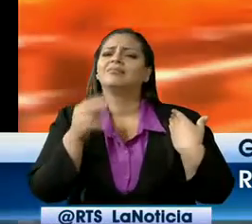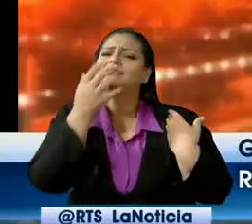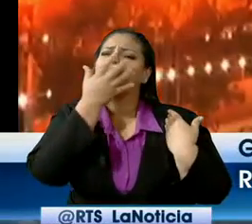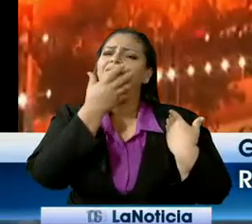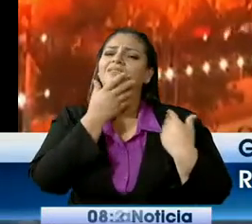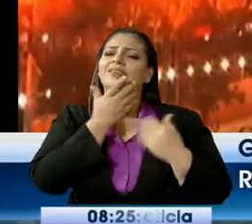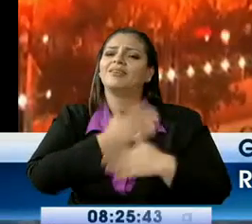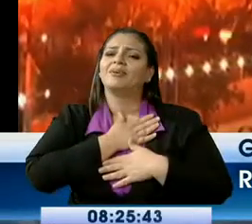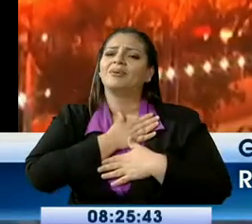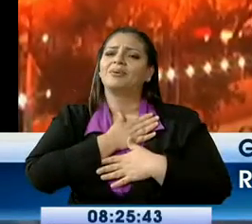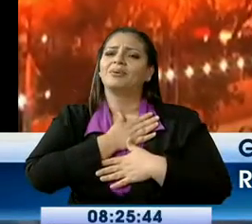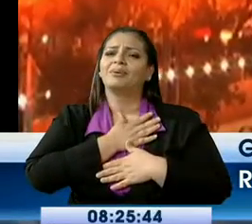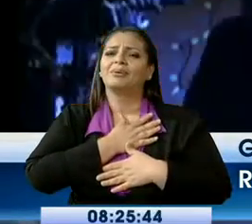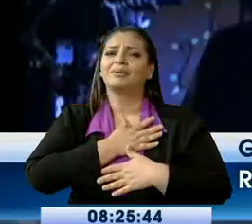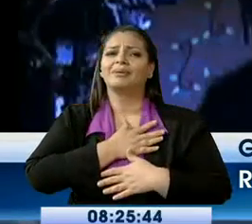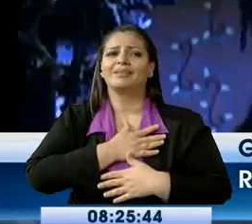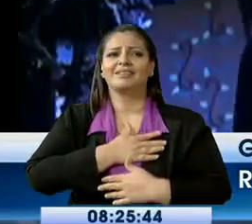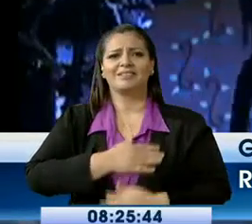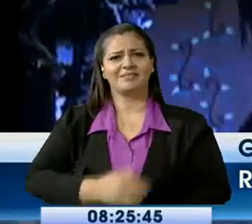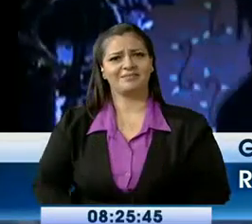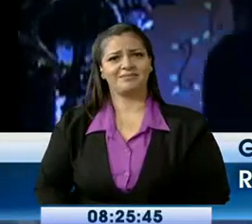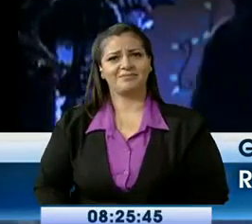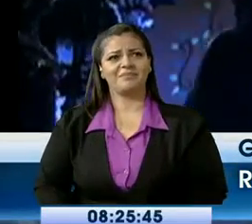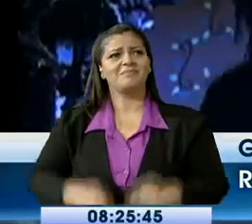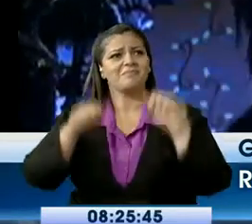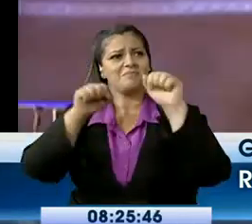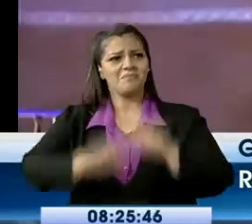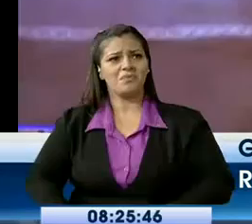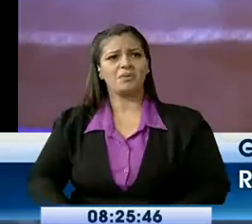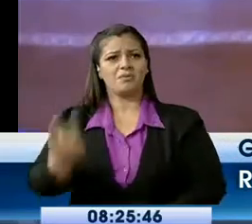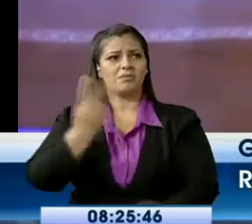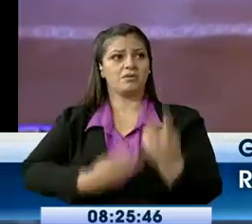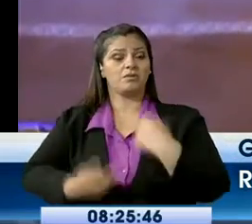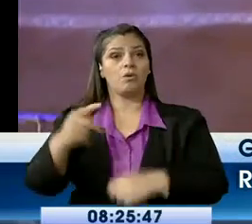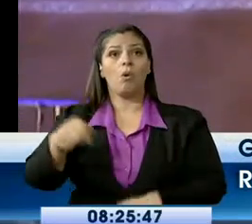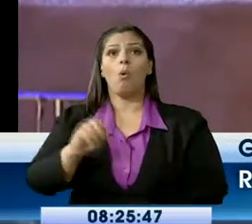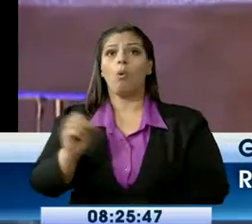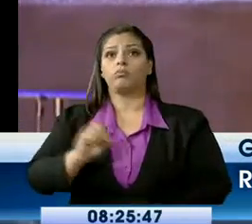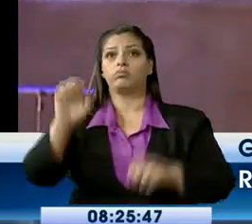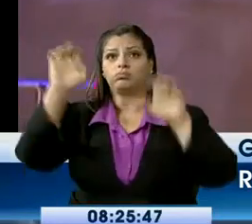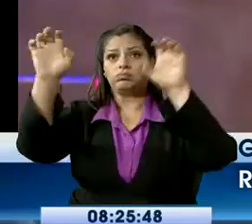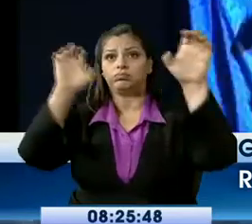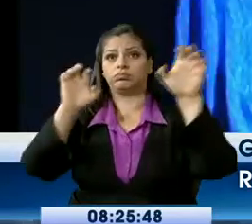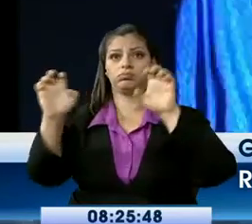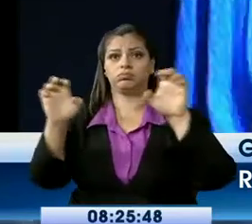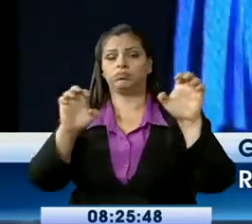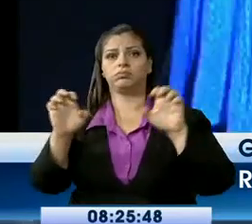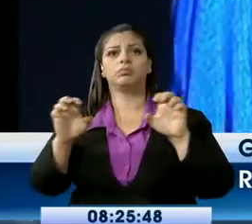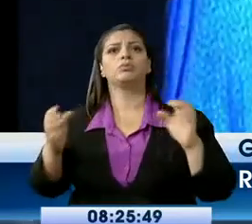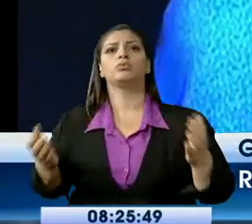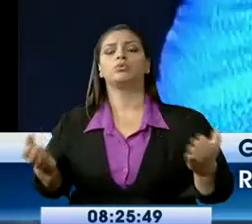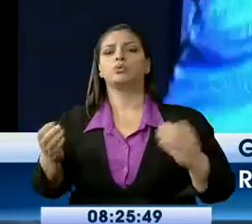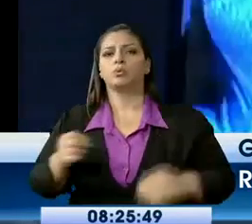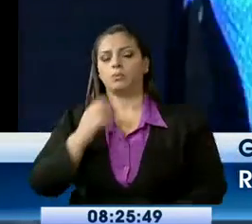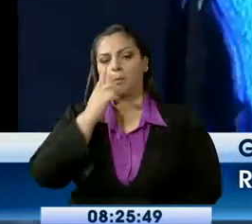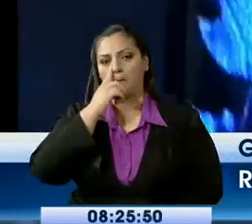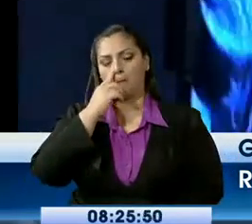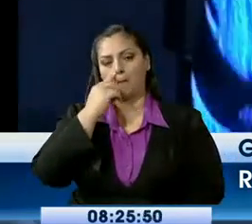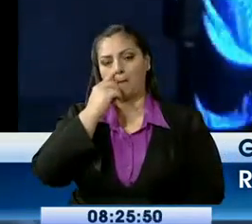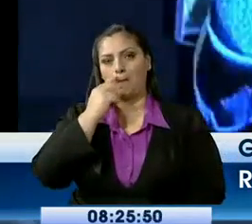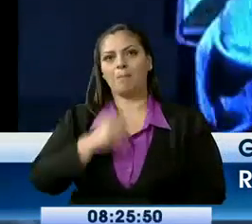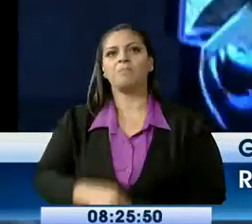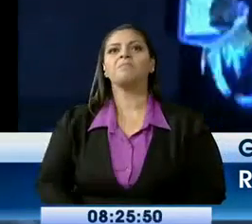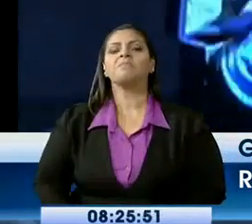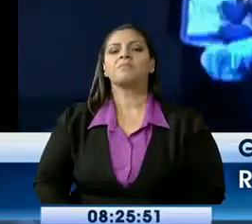Guayaquil cuenta con espacios para resaltar la cultura como en el Museo Antropológico y de Arte Contemporáneo, donde destacados artistas